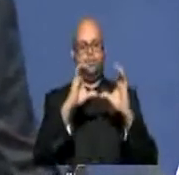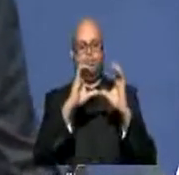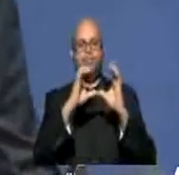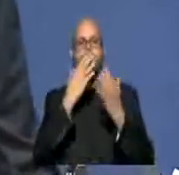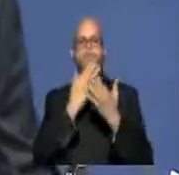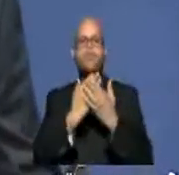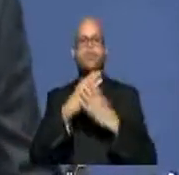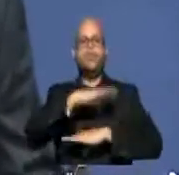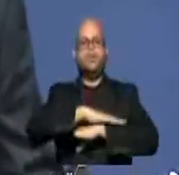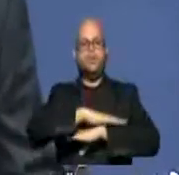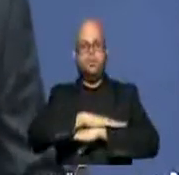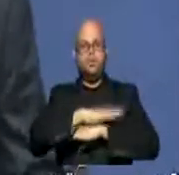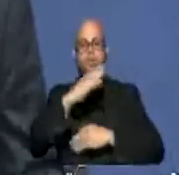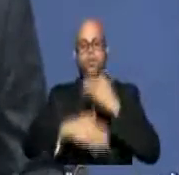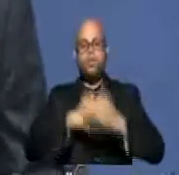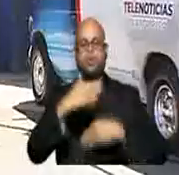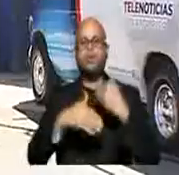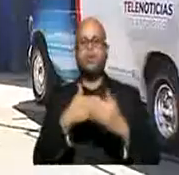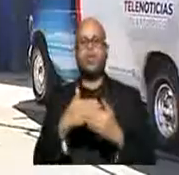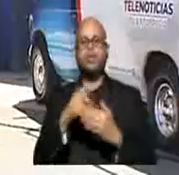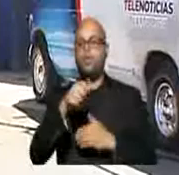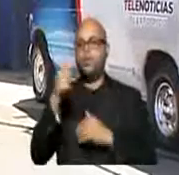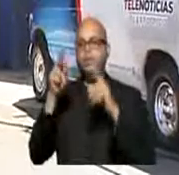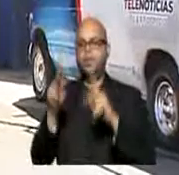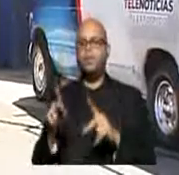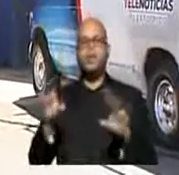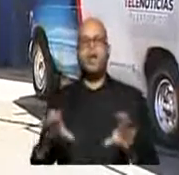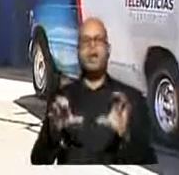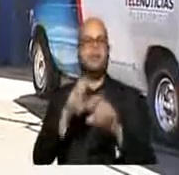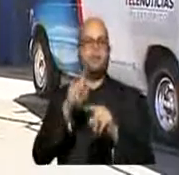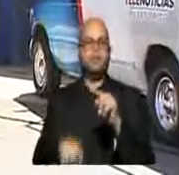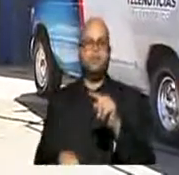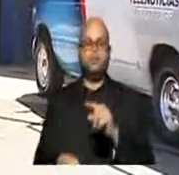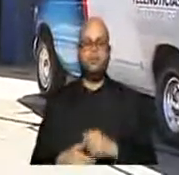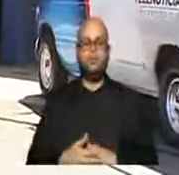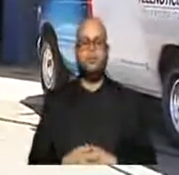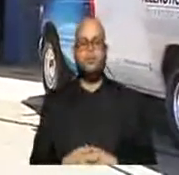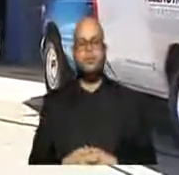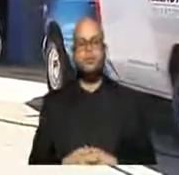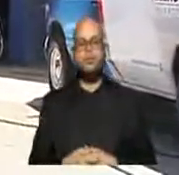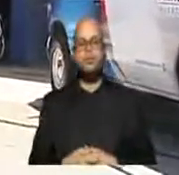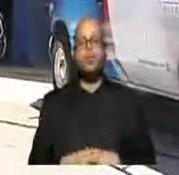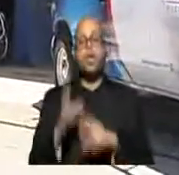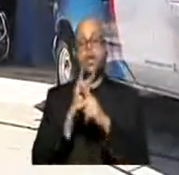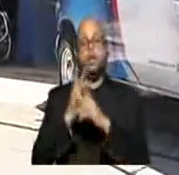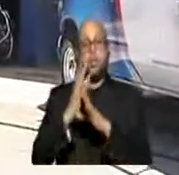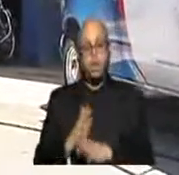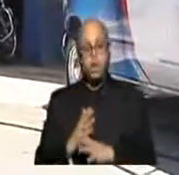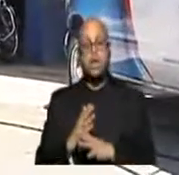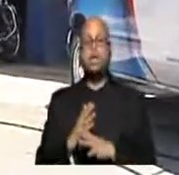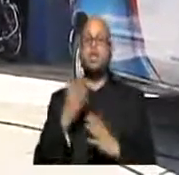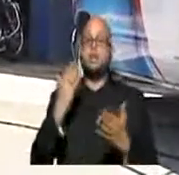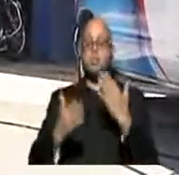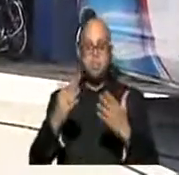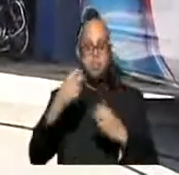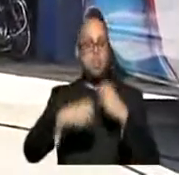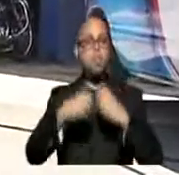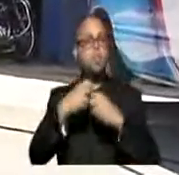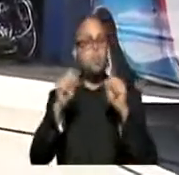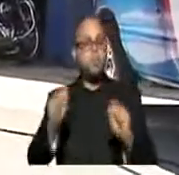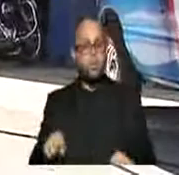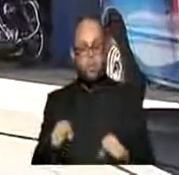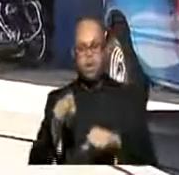proceso que no podía delegar. Mientras, el superintendente sí podría confrontar problemas a la hora de su confirmación